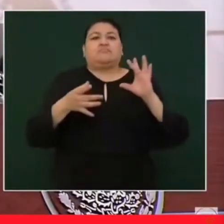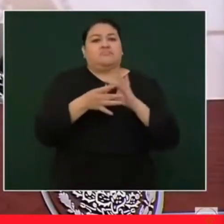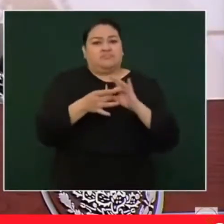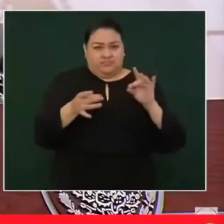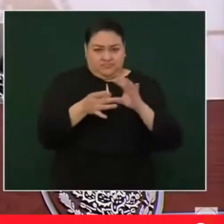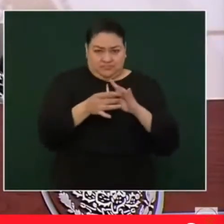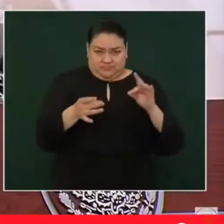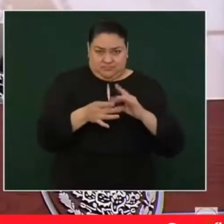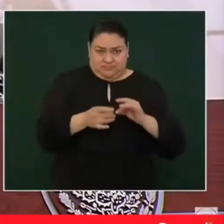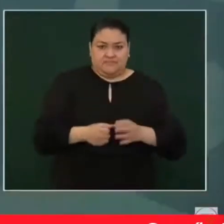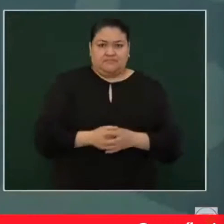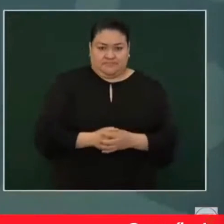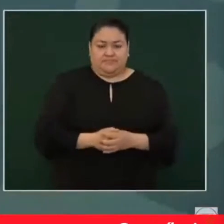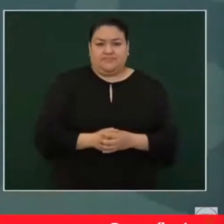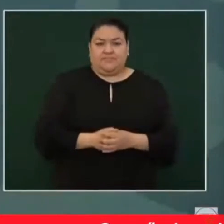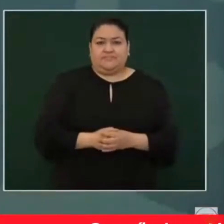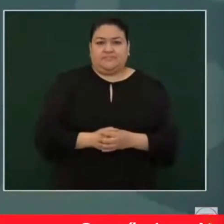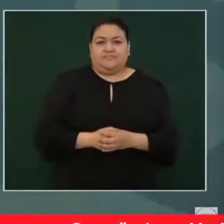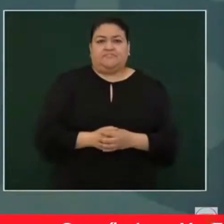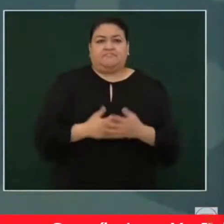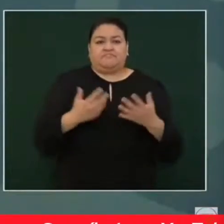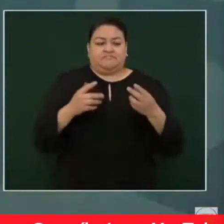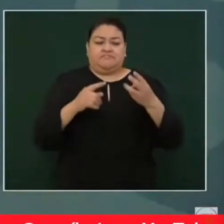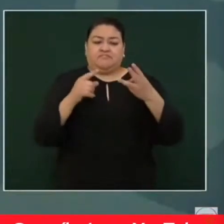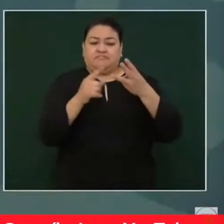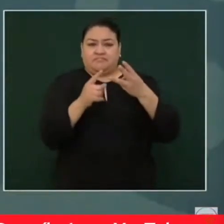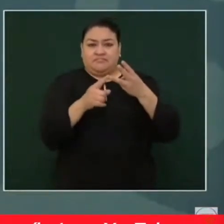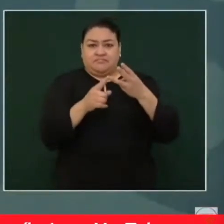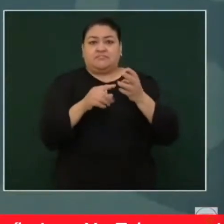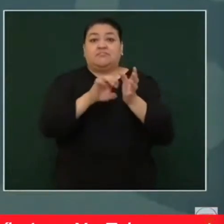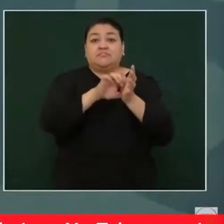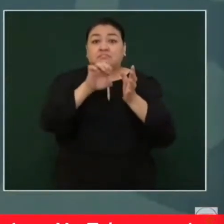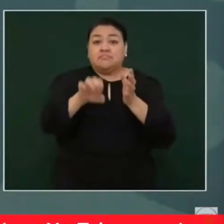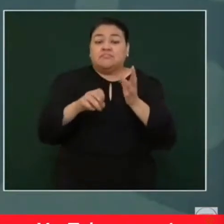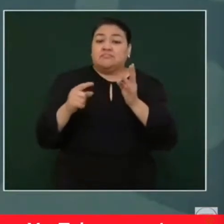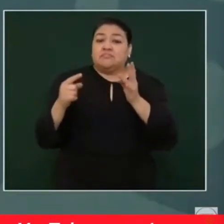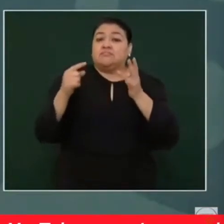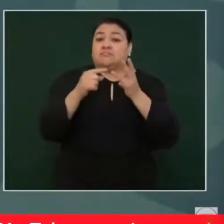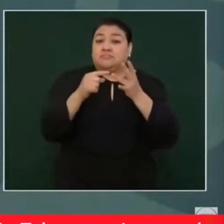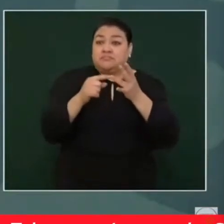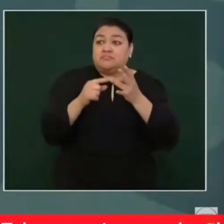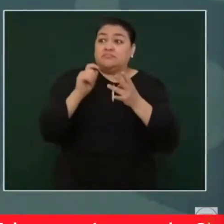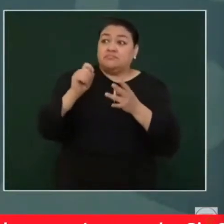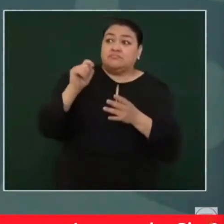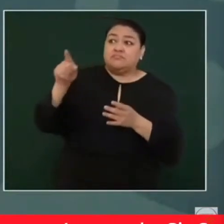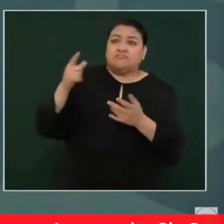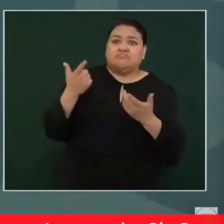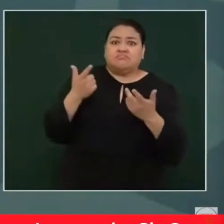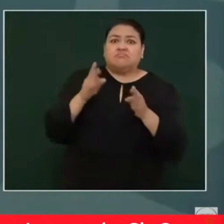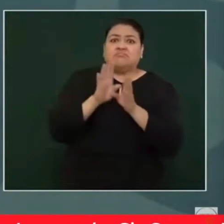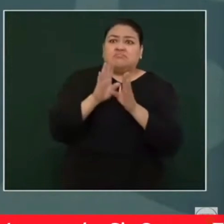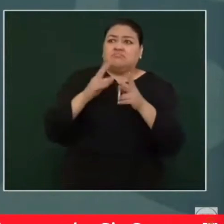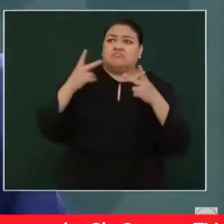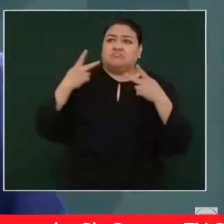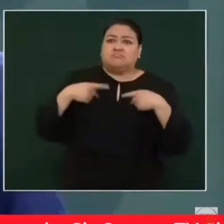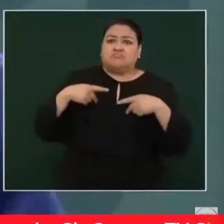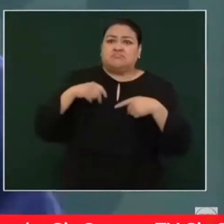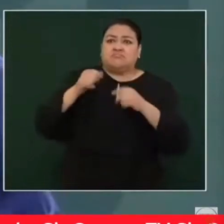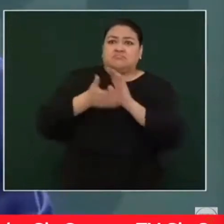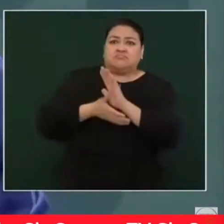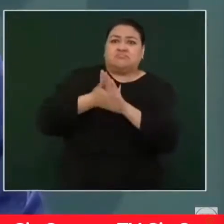migratoria. El trato que se está